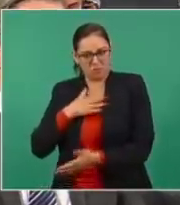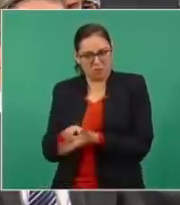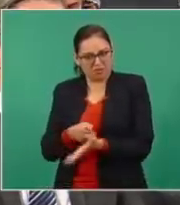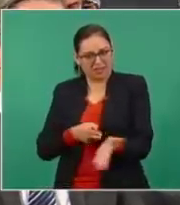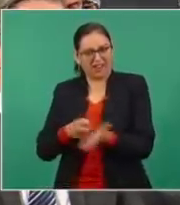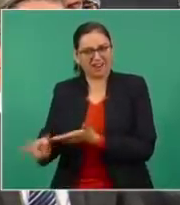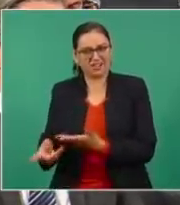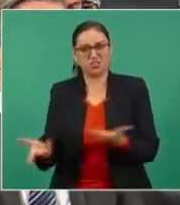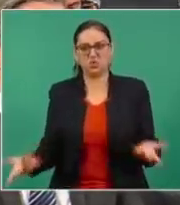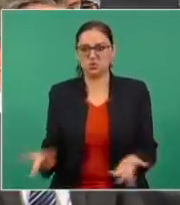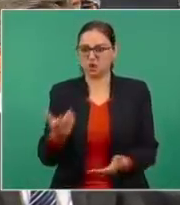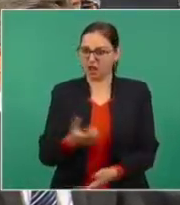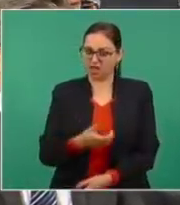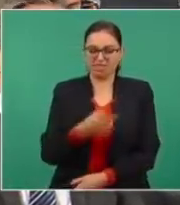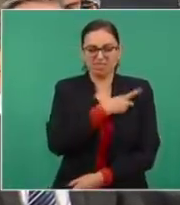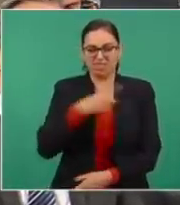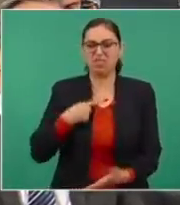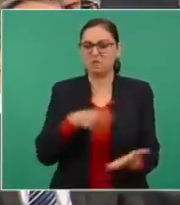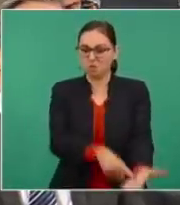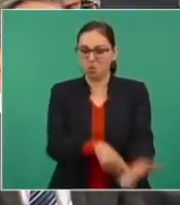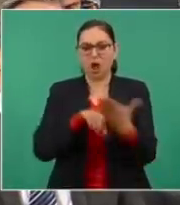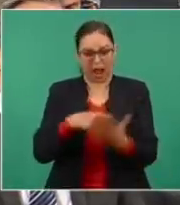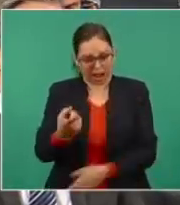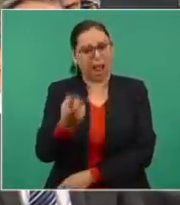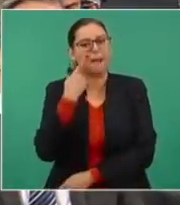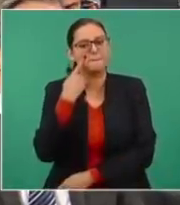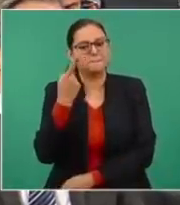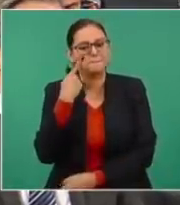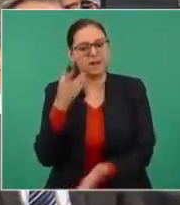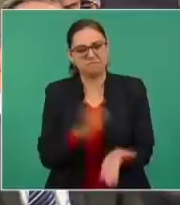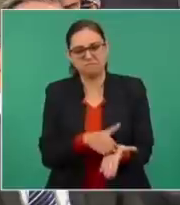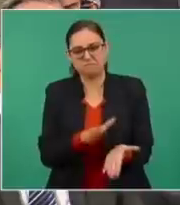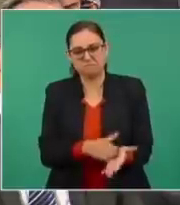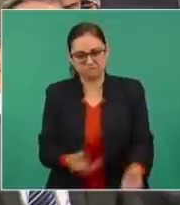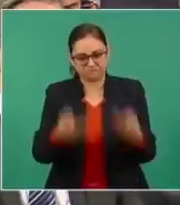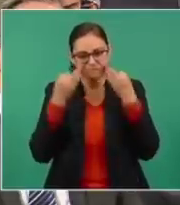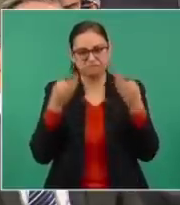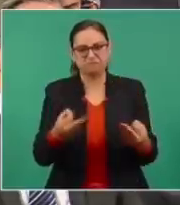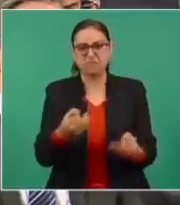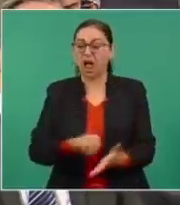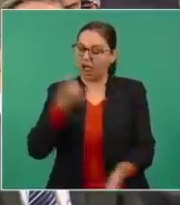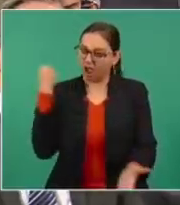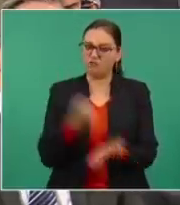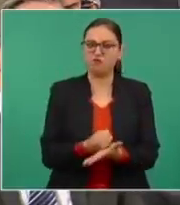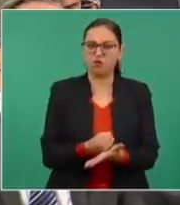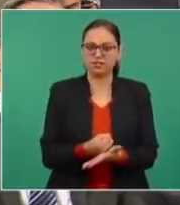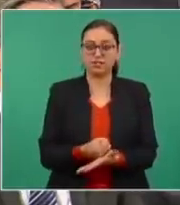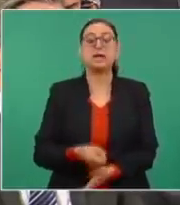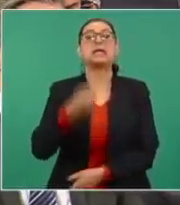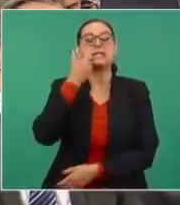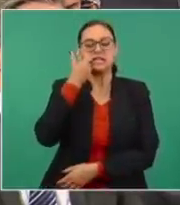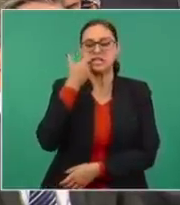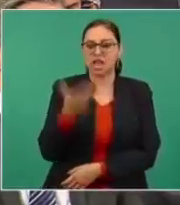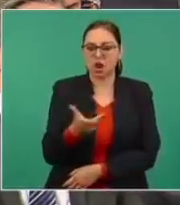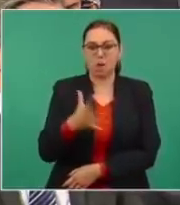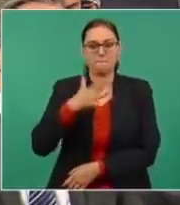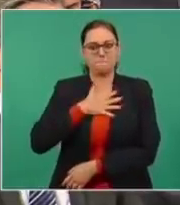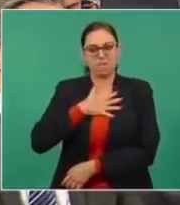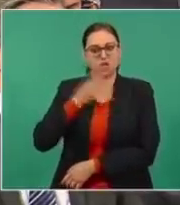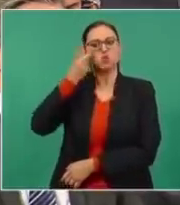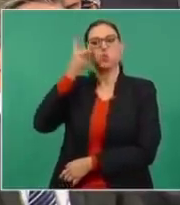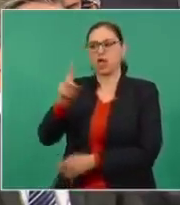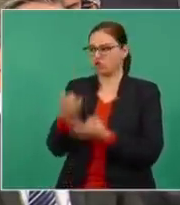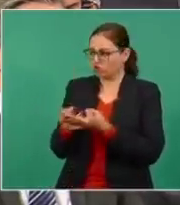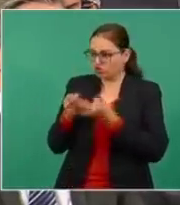conocer a detalle el documento del acuerdo firmado por ambas autoridades. Exigimos respeten la posesión de nuestras